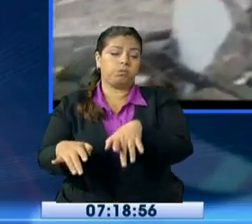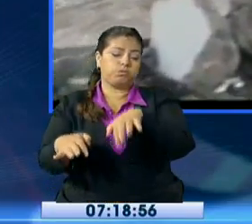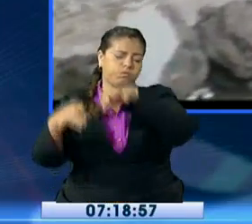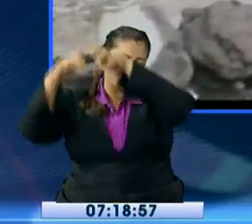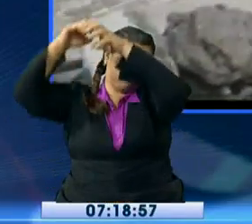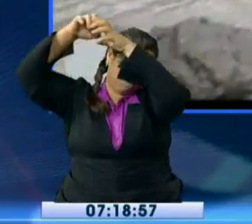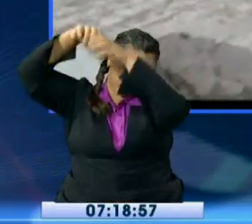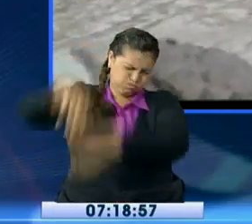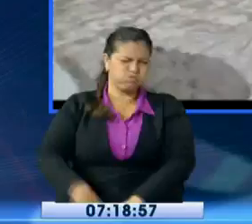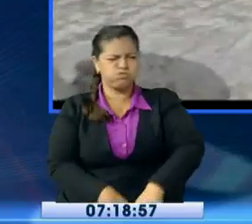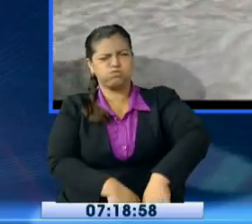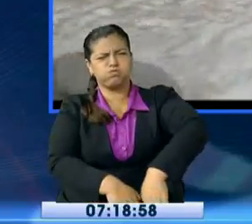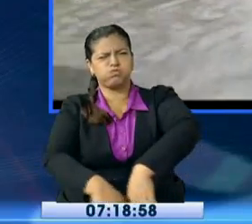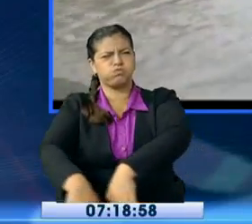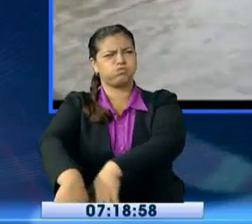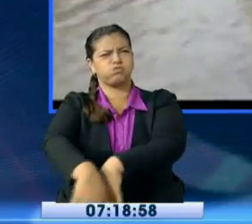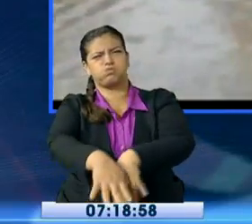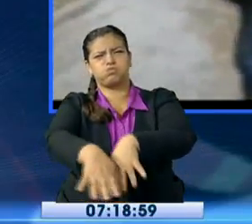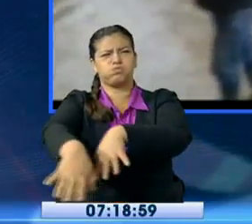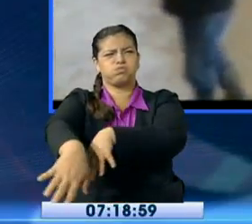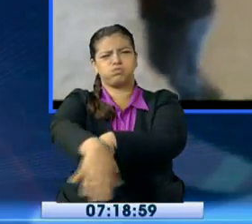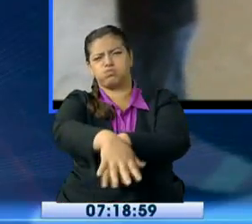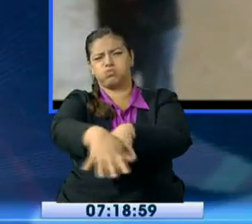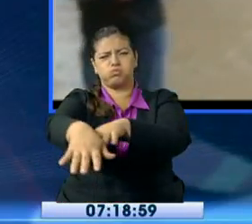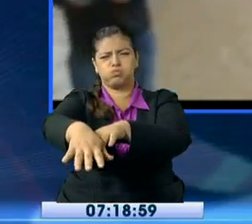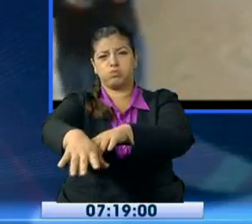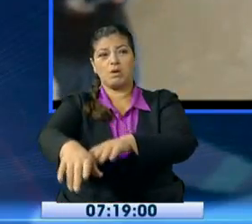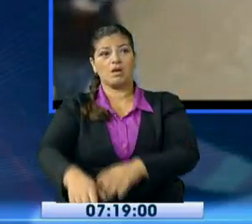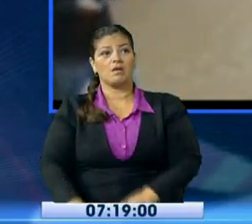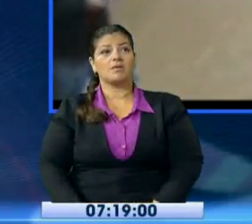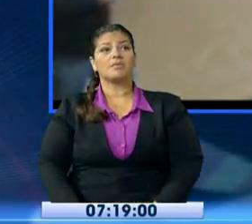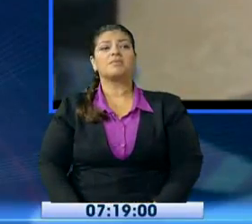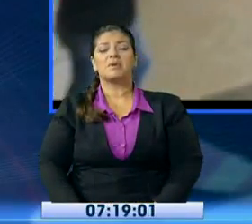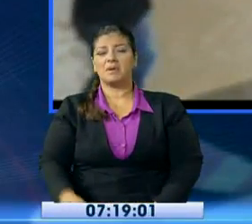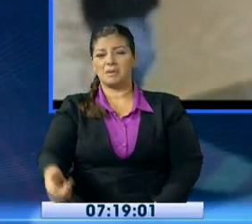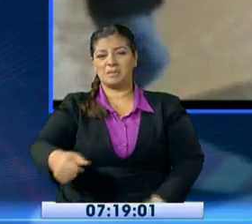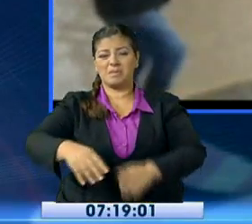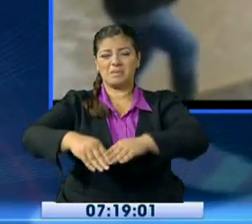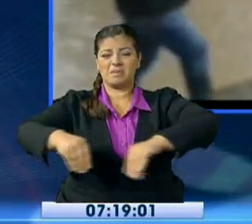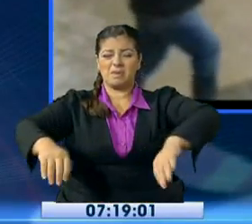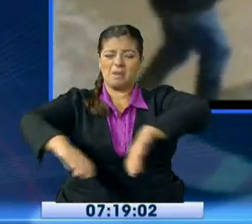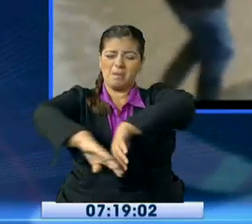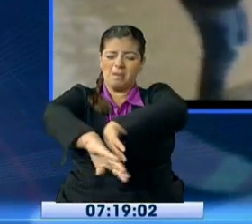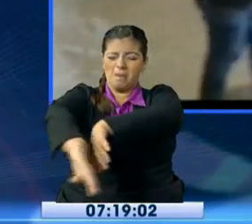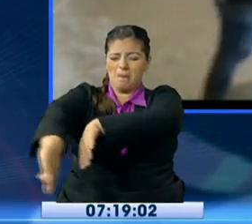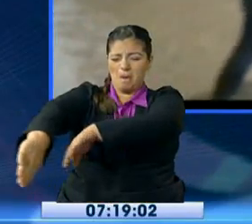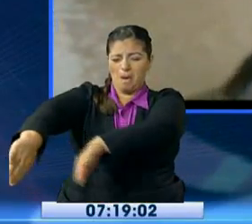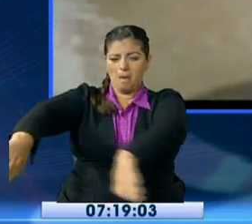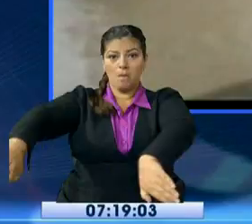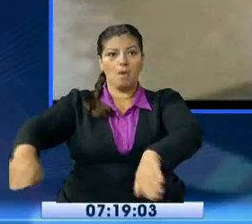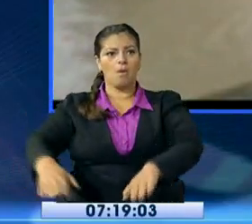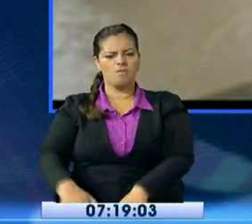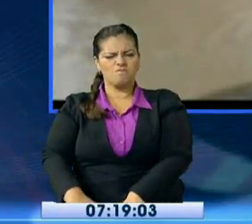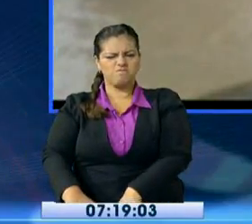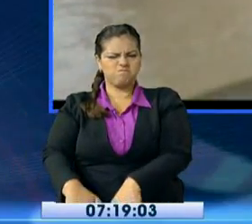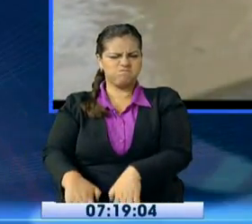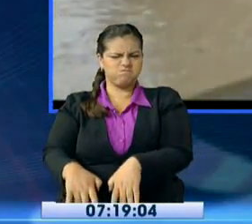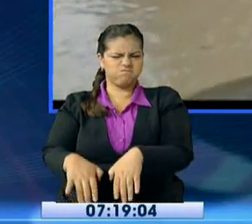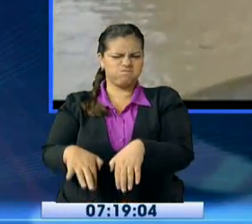dos, la parroquia urbana, perdón, la parroquia rural, el río se elevó tres metros de altura,